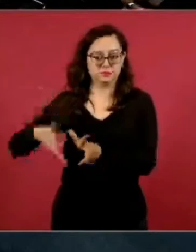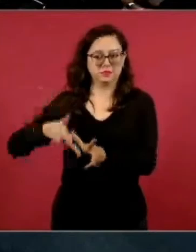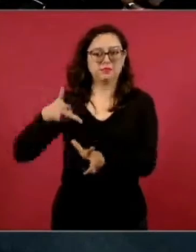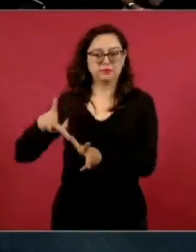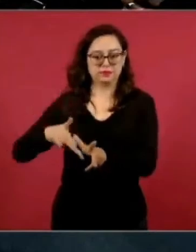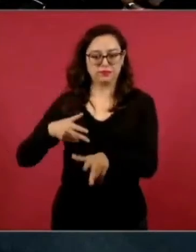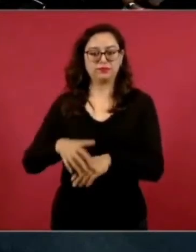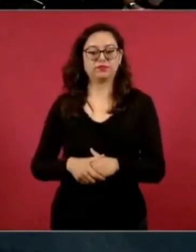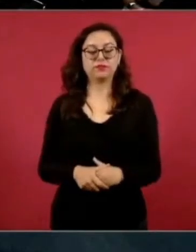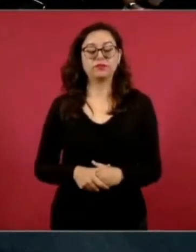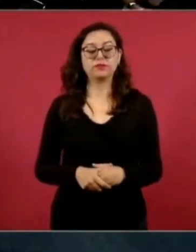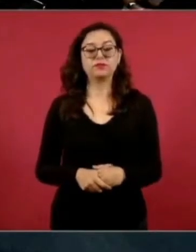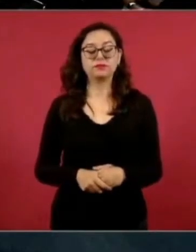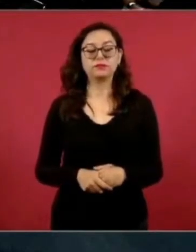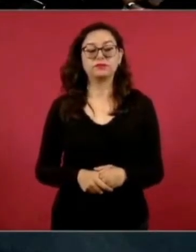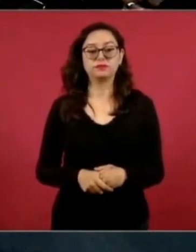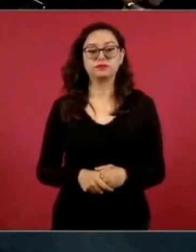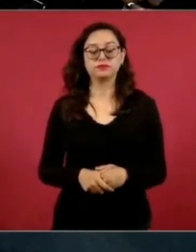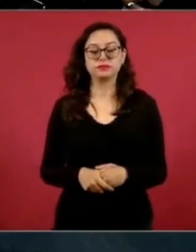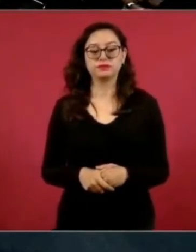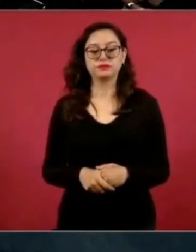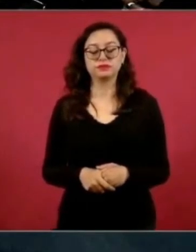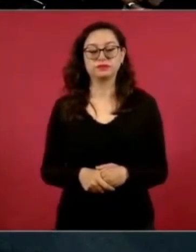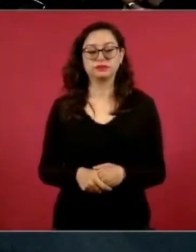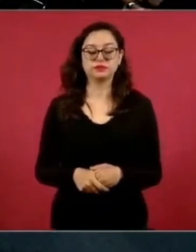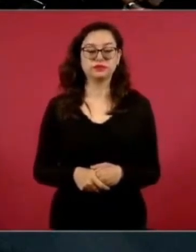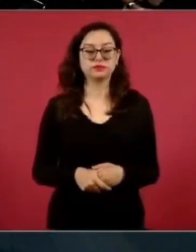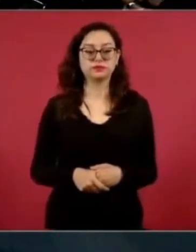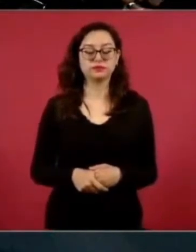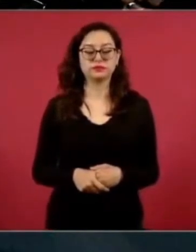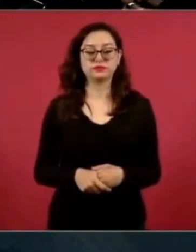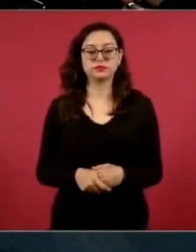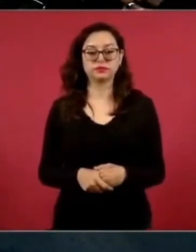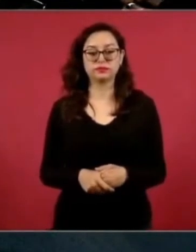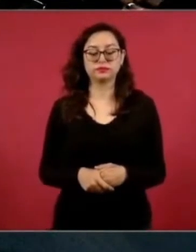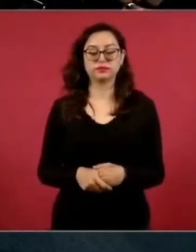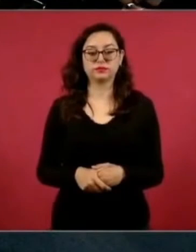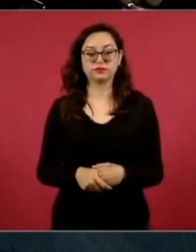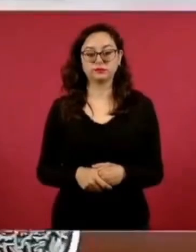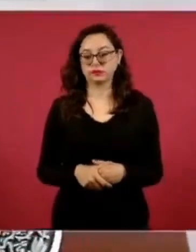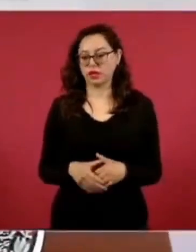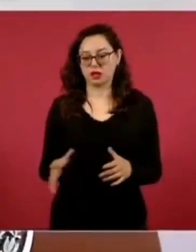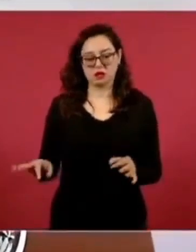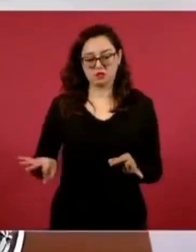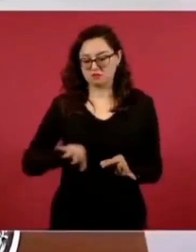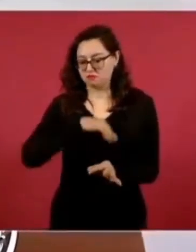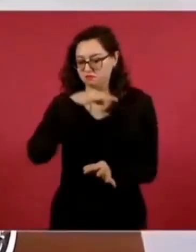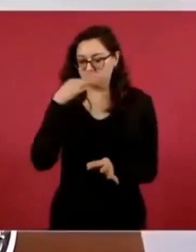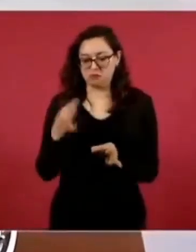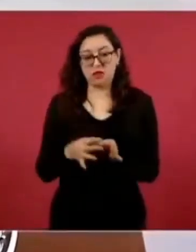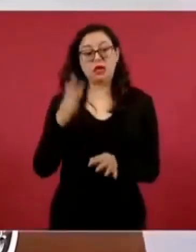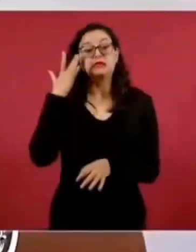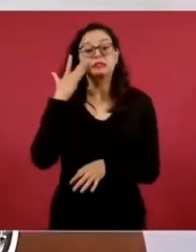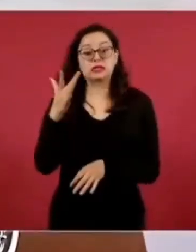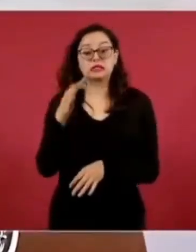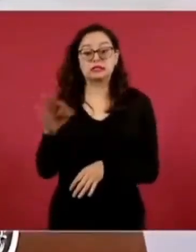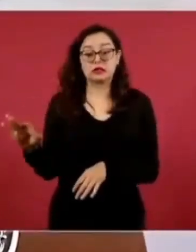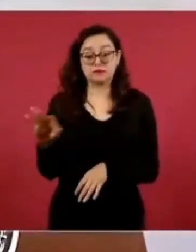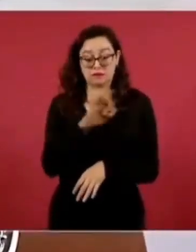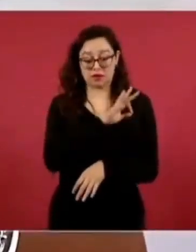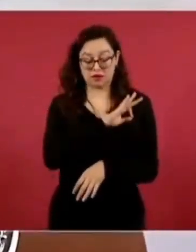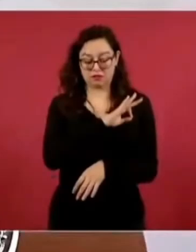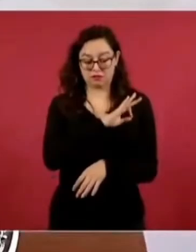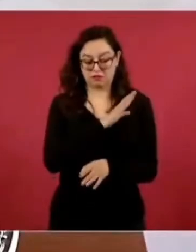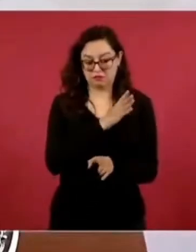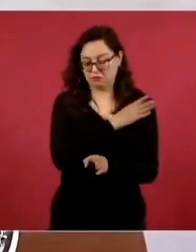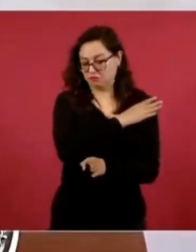ese también se va a terminar hasta Santa Fe y yo espero que